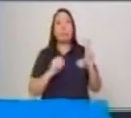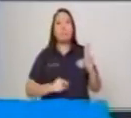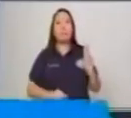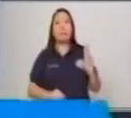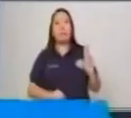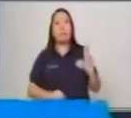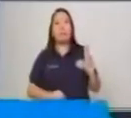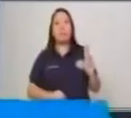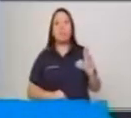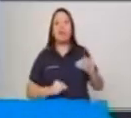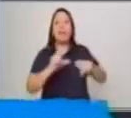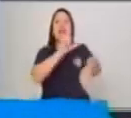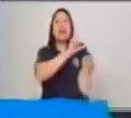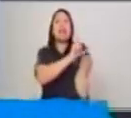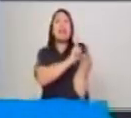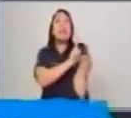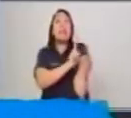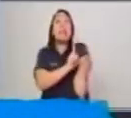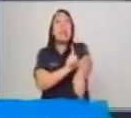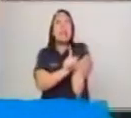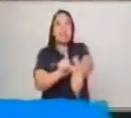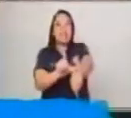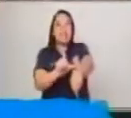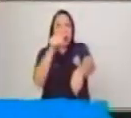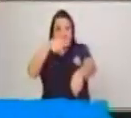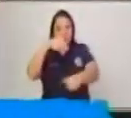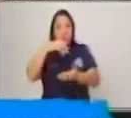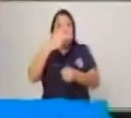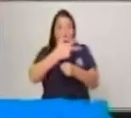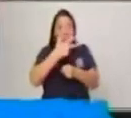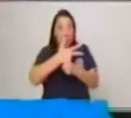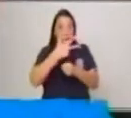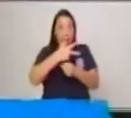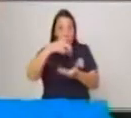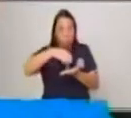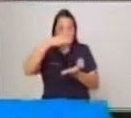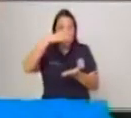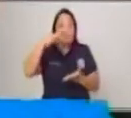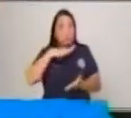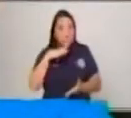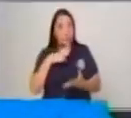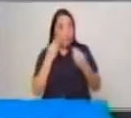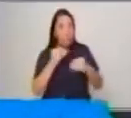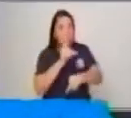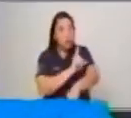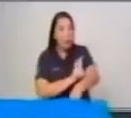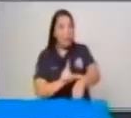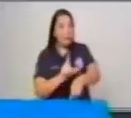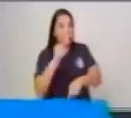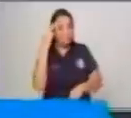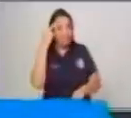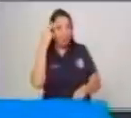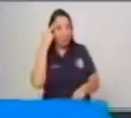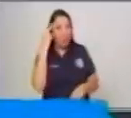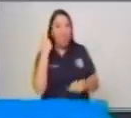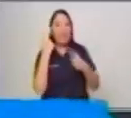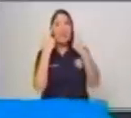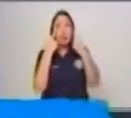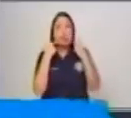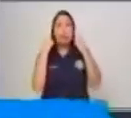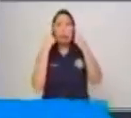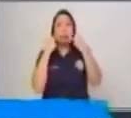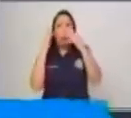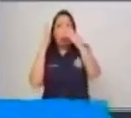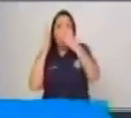Nuestro país cuenta con muchas leyendas propias de nuestro país. Piensen, por favor. En algún momento, ¿les han contado alguna